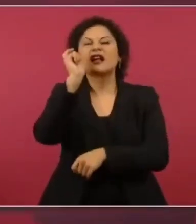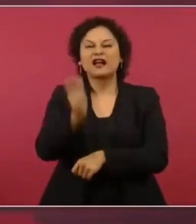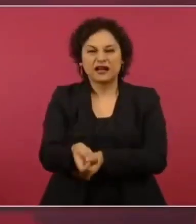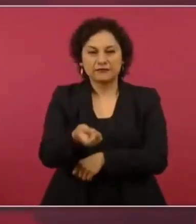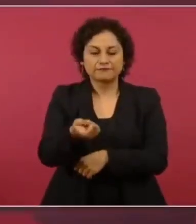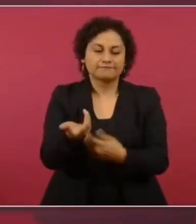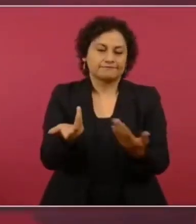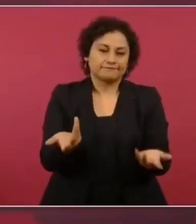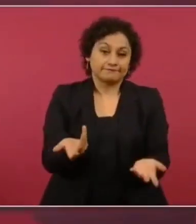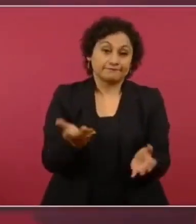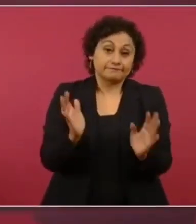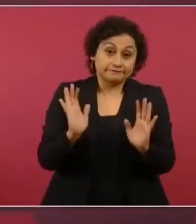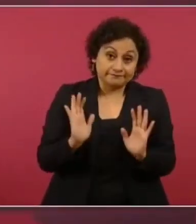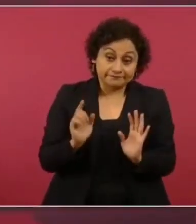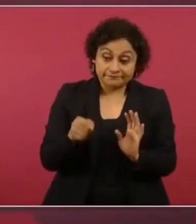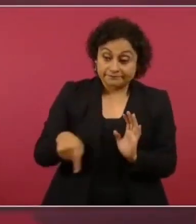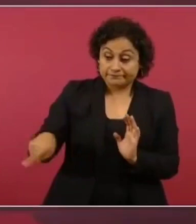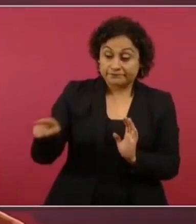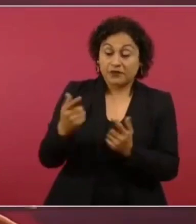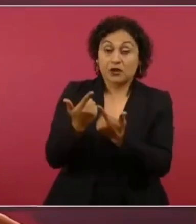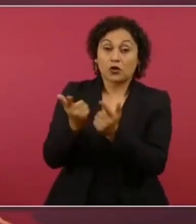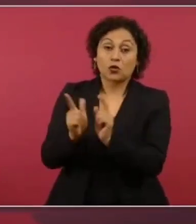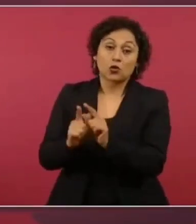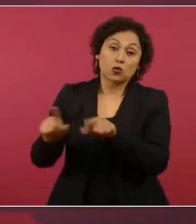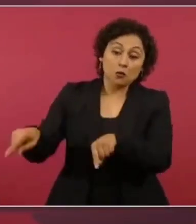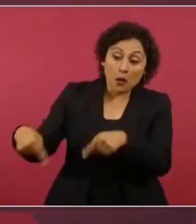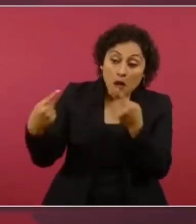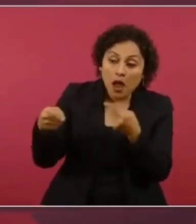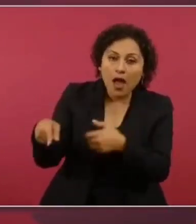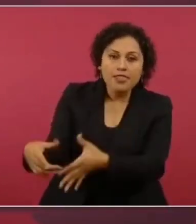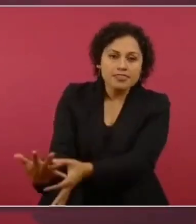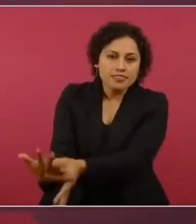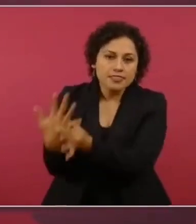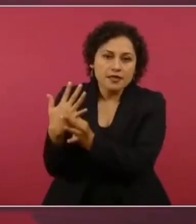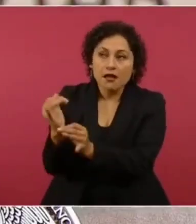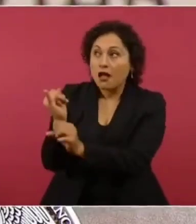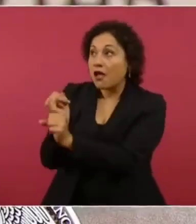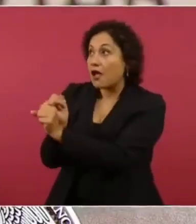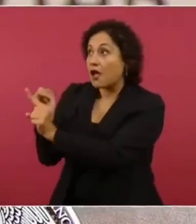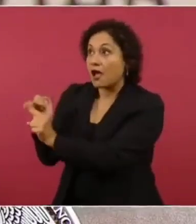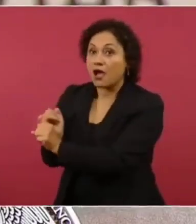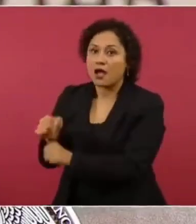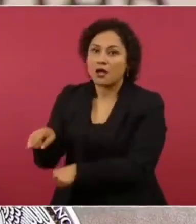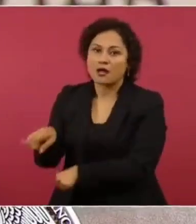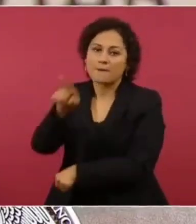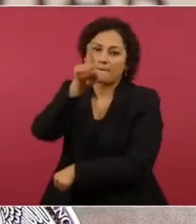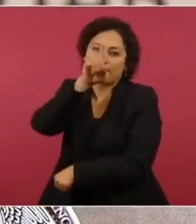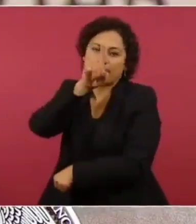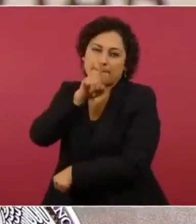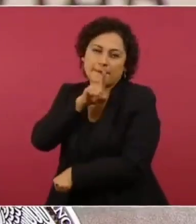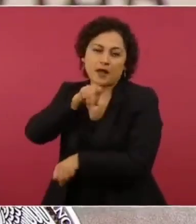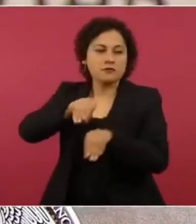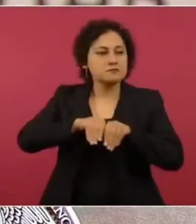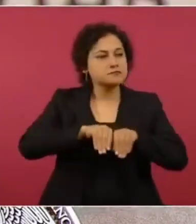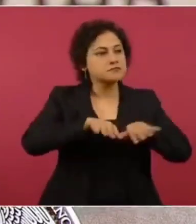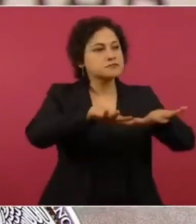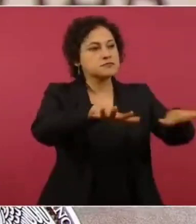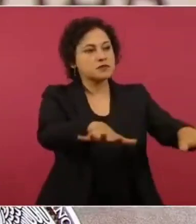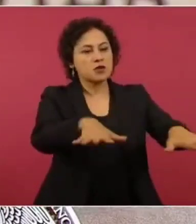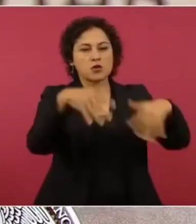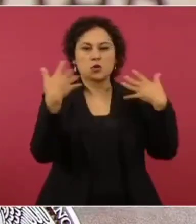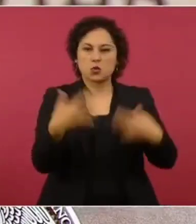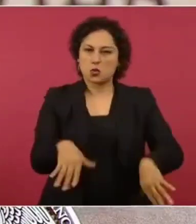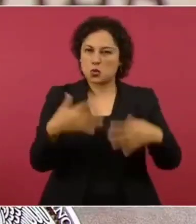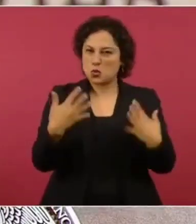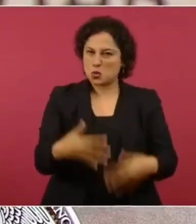acostumbra la oposición mencionar, inventaron y publicaron muchas mentiras. Sin